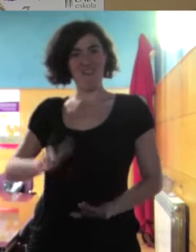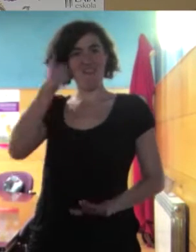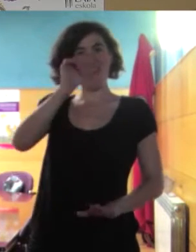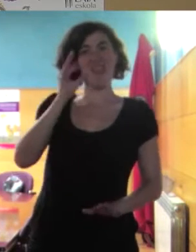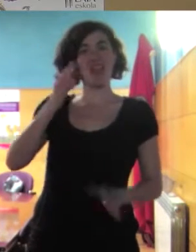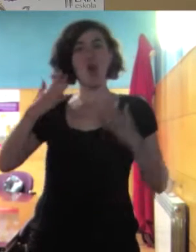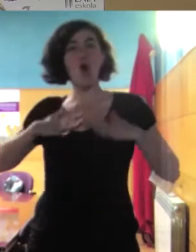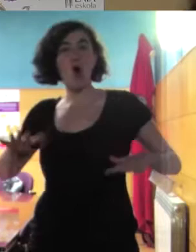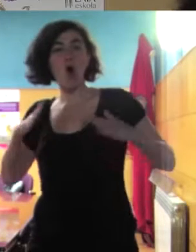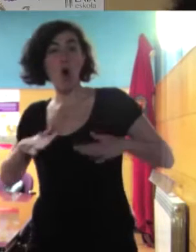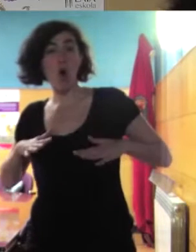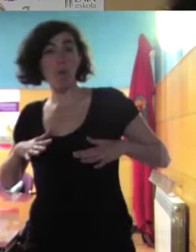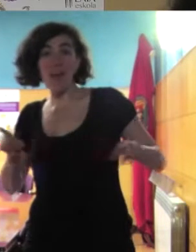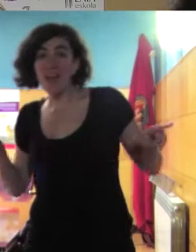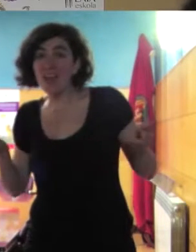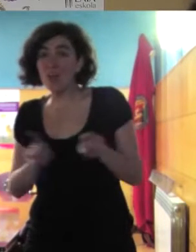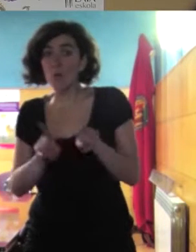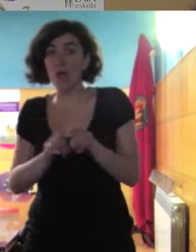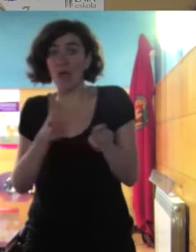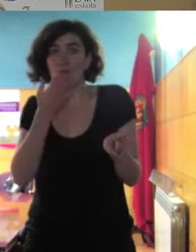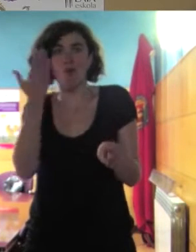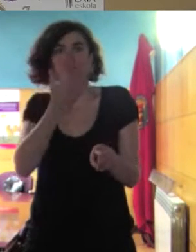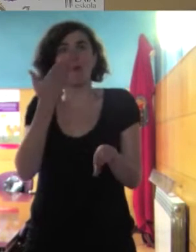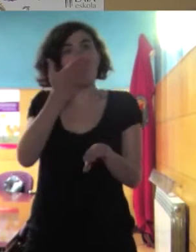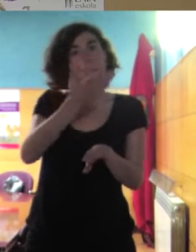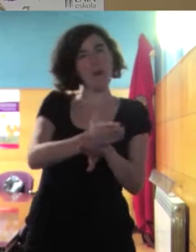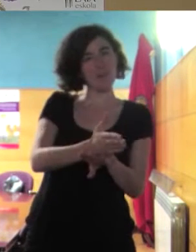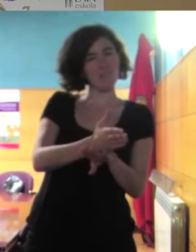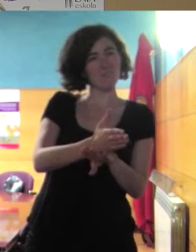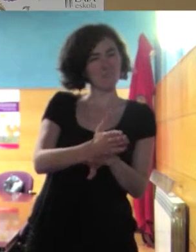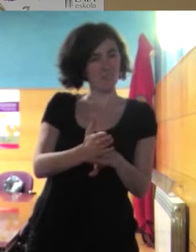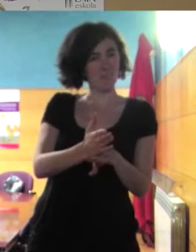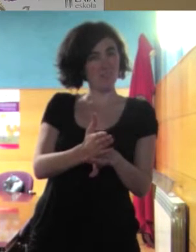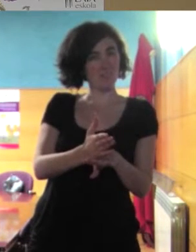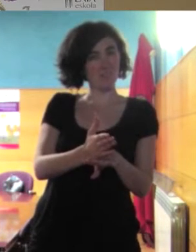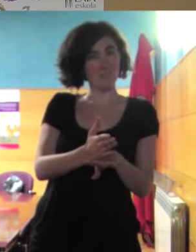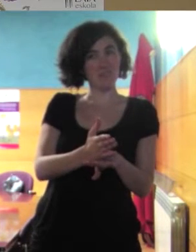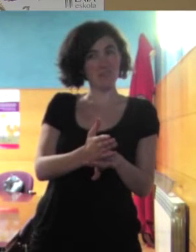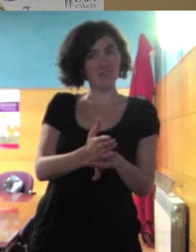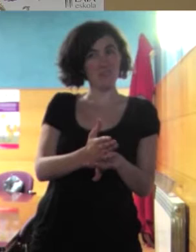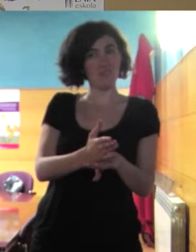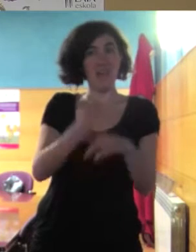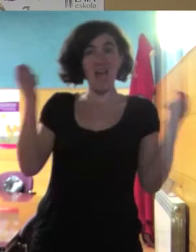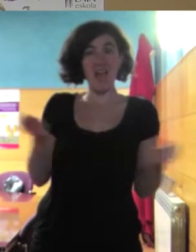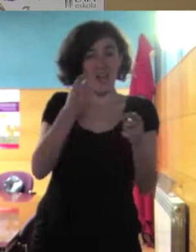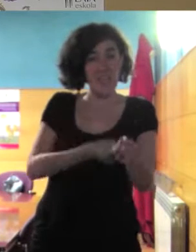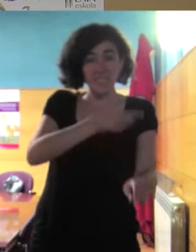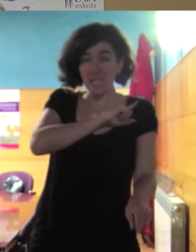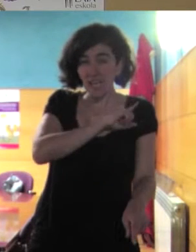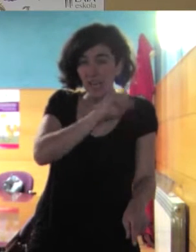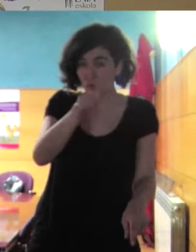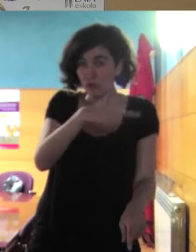nuestros hijos así cuando los mandamos a la escuela ¿qué me diríais? ¿que es exagerado este anuncio? ¿os parece